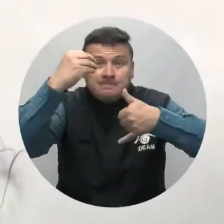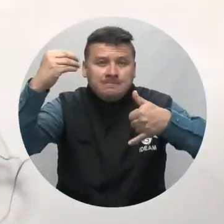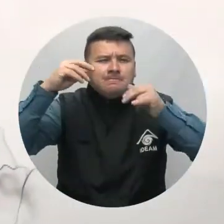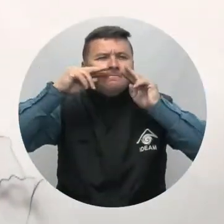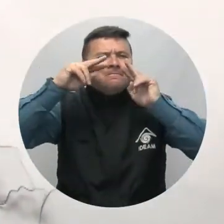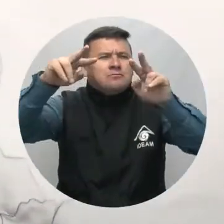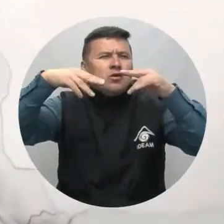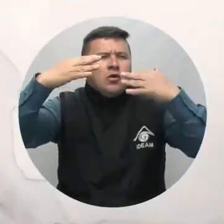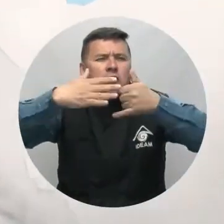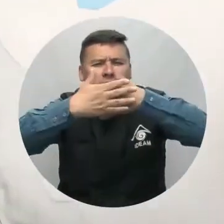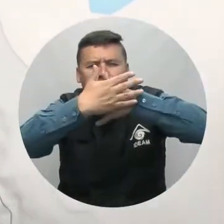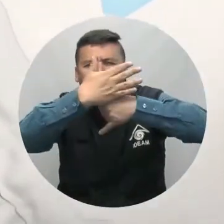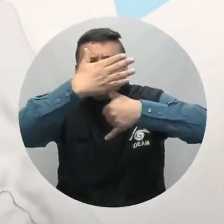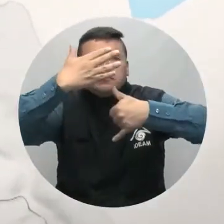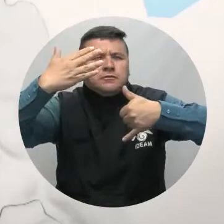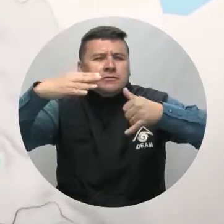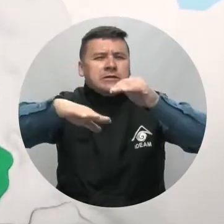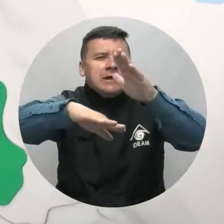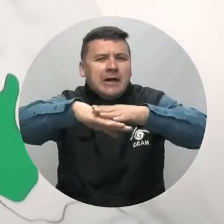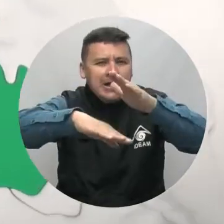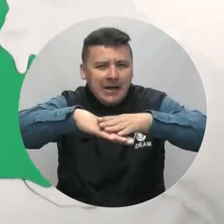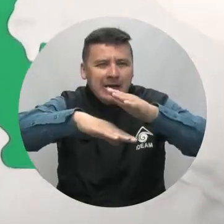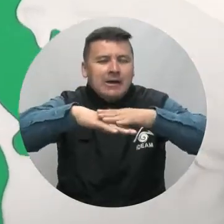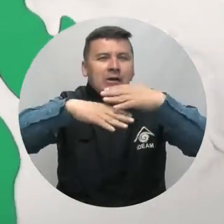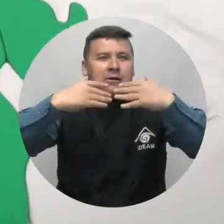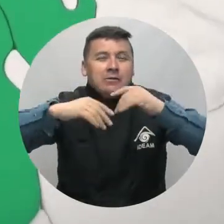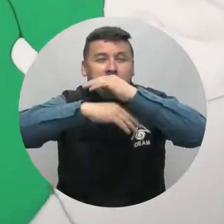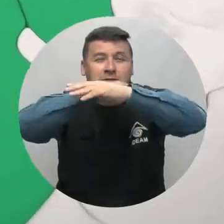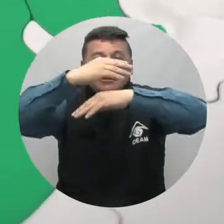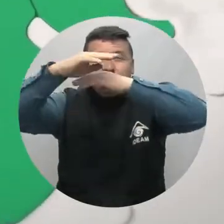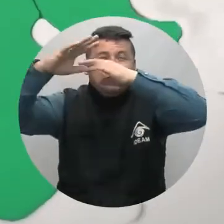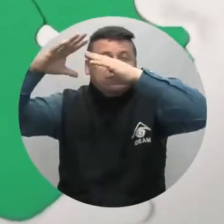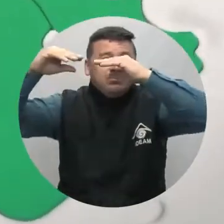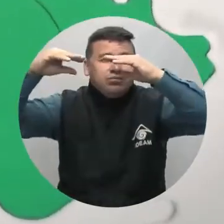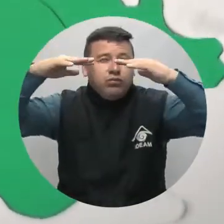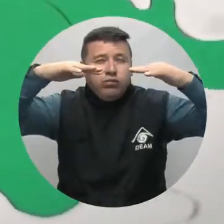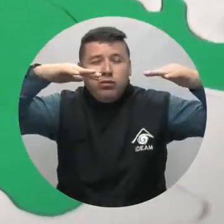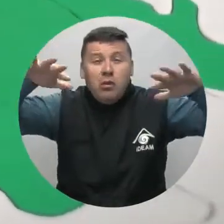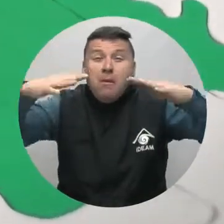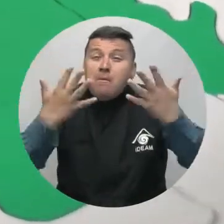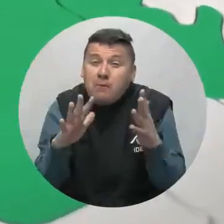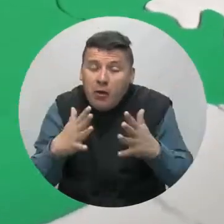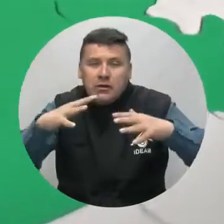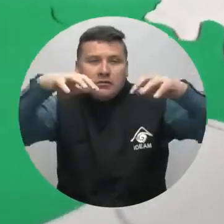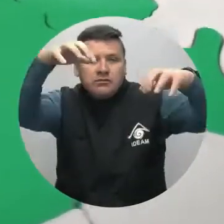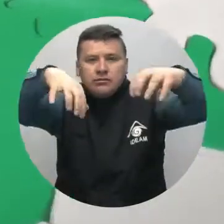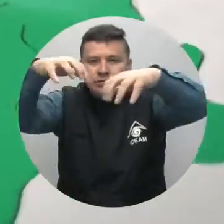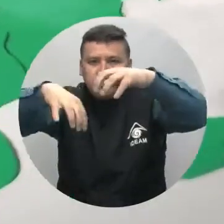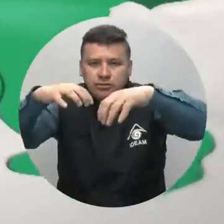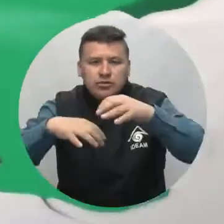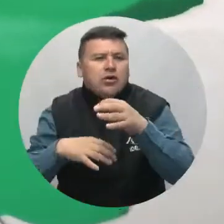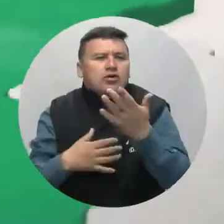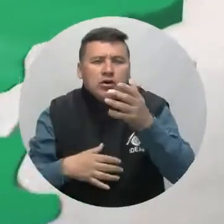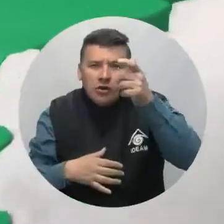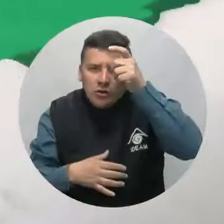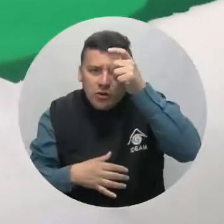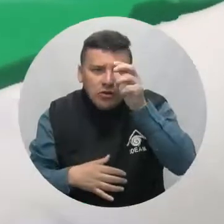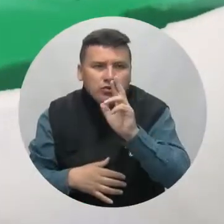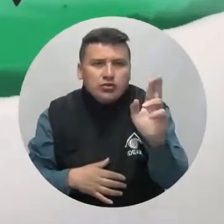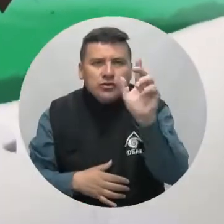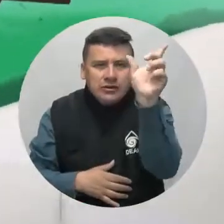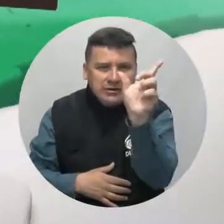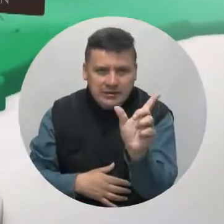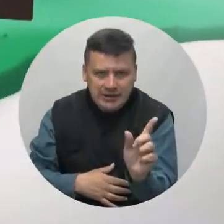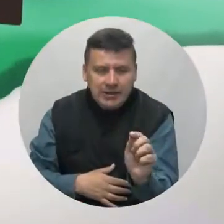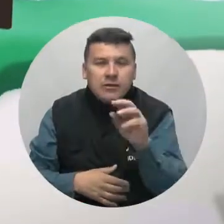Nuestras costas y llanuras en la región Caribe anuncian el alba con cielo nublado, cubriendo con posibles lluvias las poblaciones del sur de Córdoba y